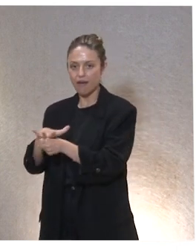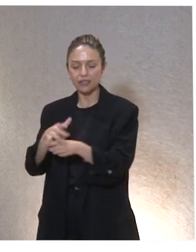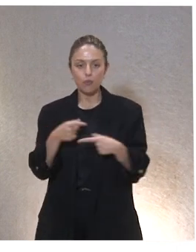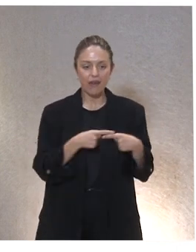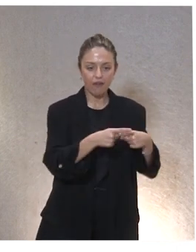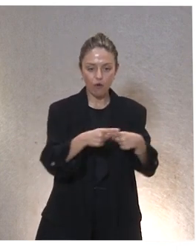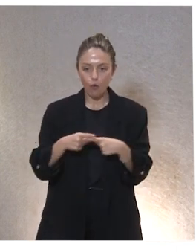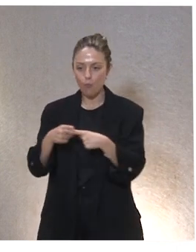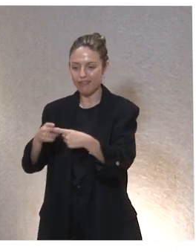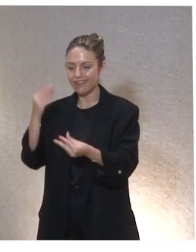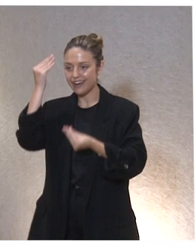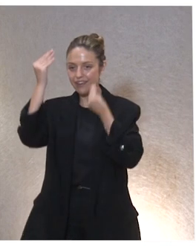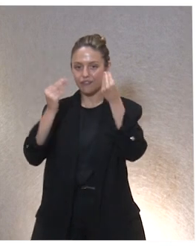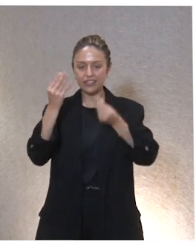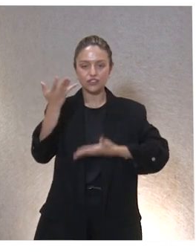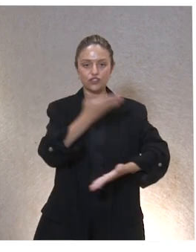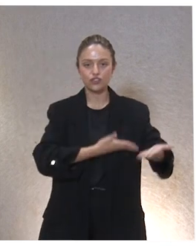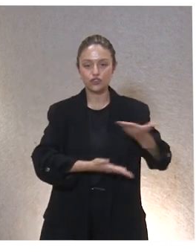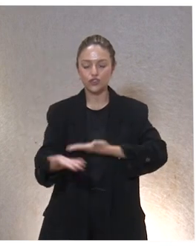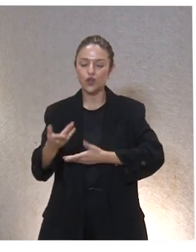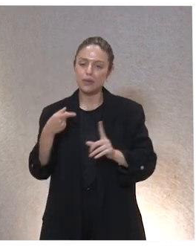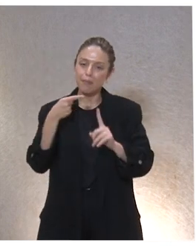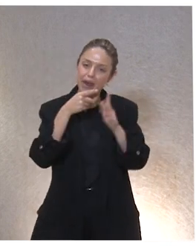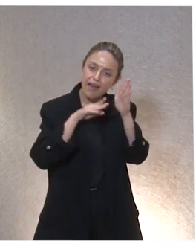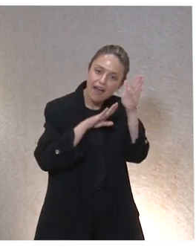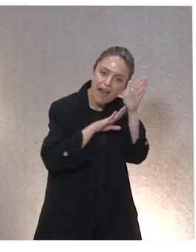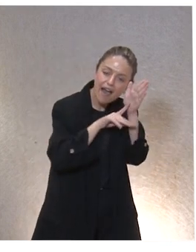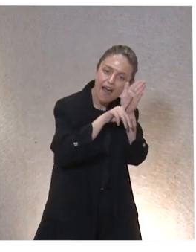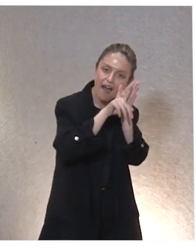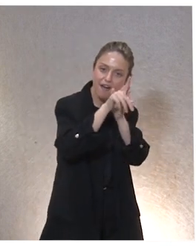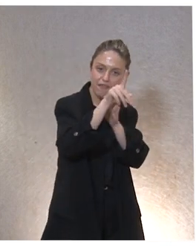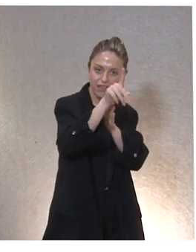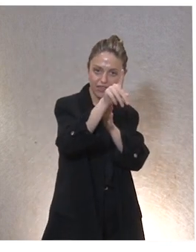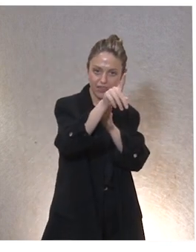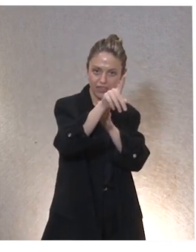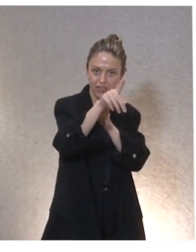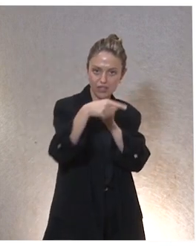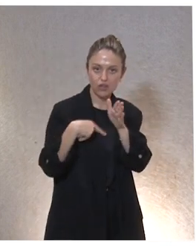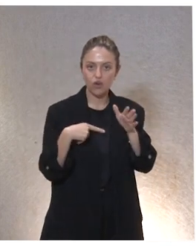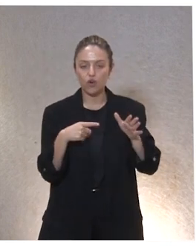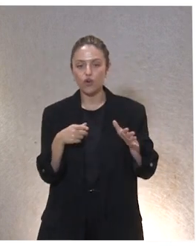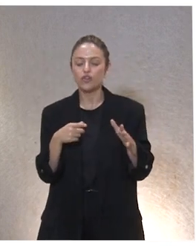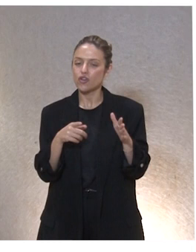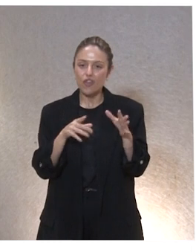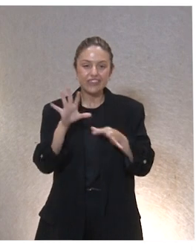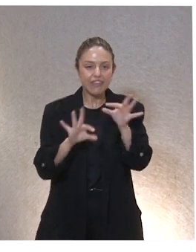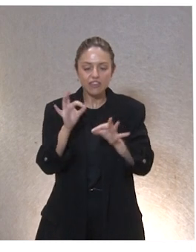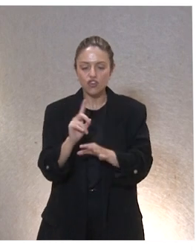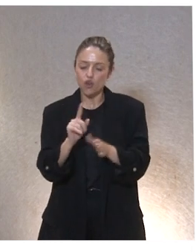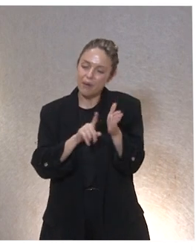y para la reflexión y para avanzar. No me gusta decir toma de decisión para avanzar.